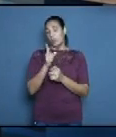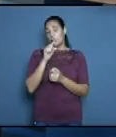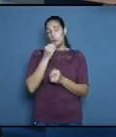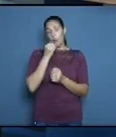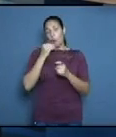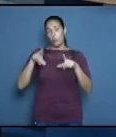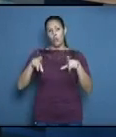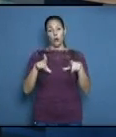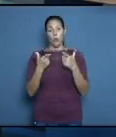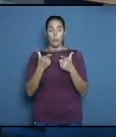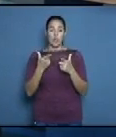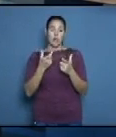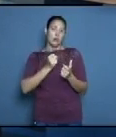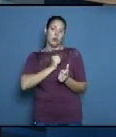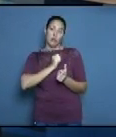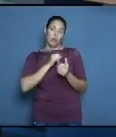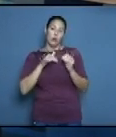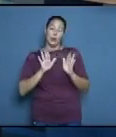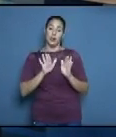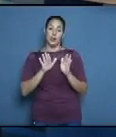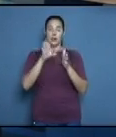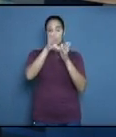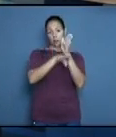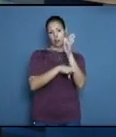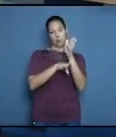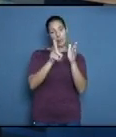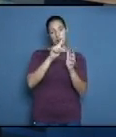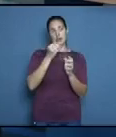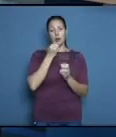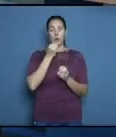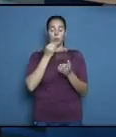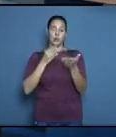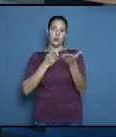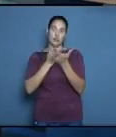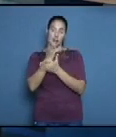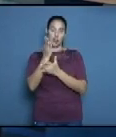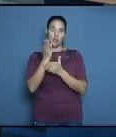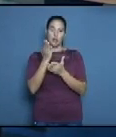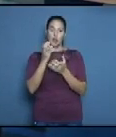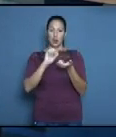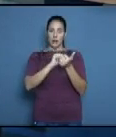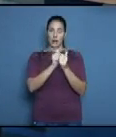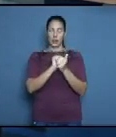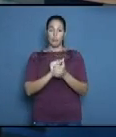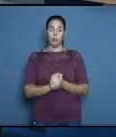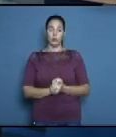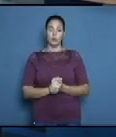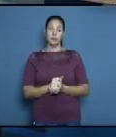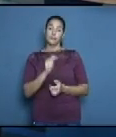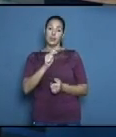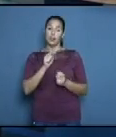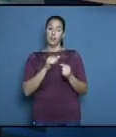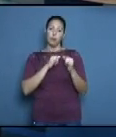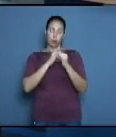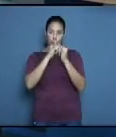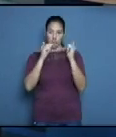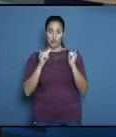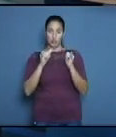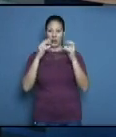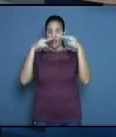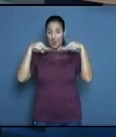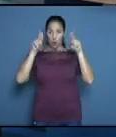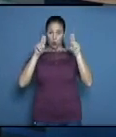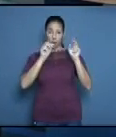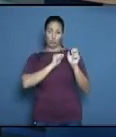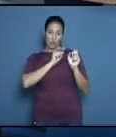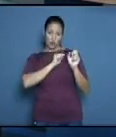club expresó el equipo español en un comunicado el club catalán informó que el acuerdo con su capitán y figura